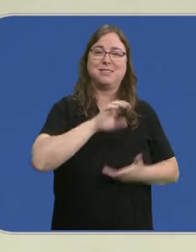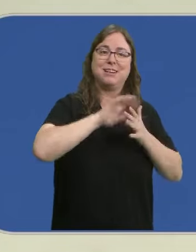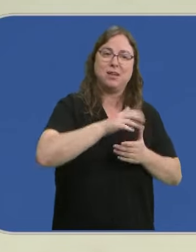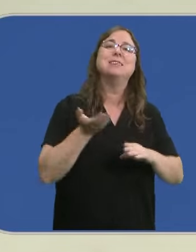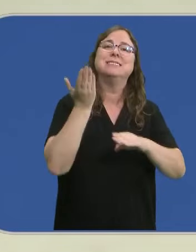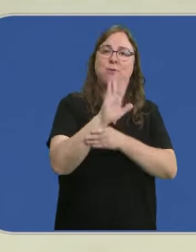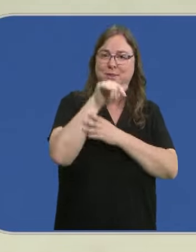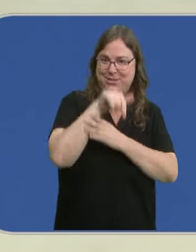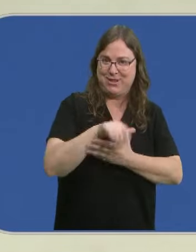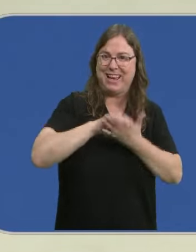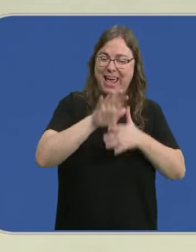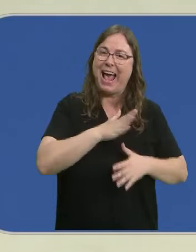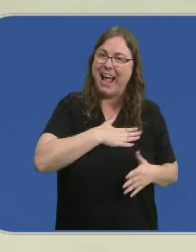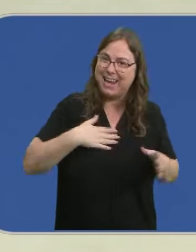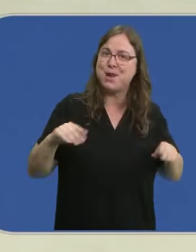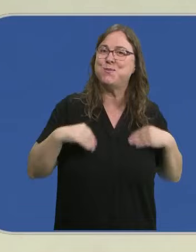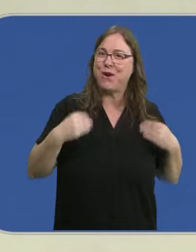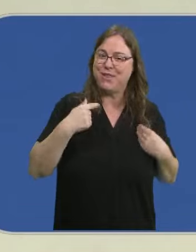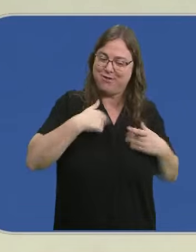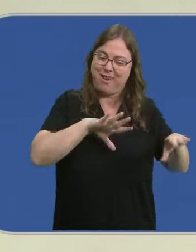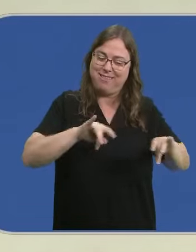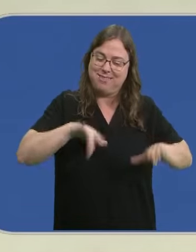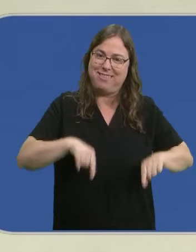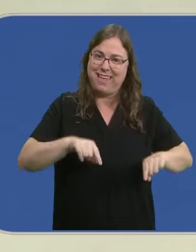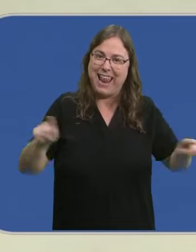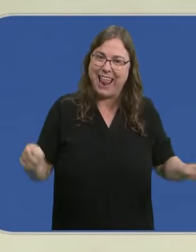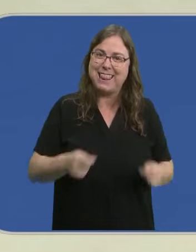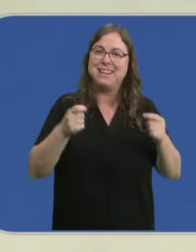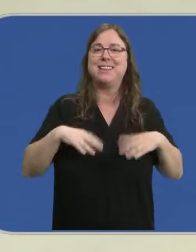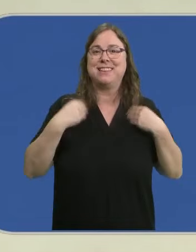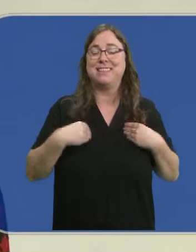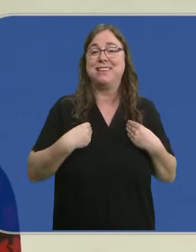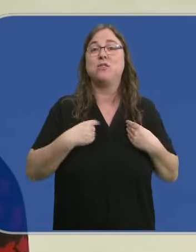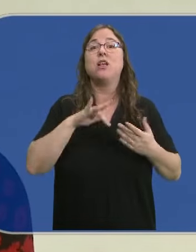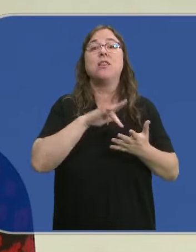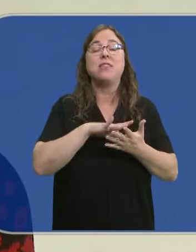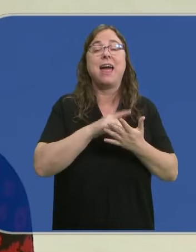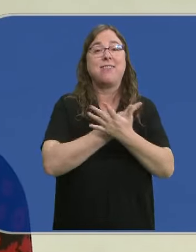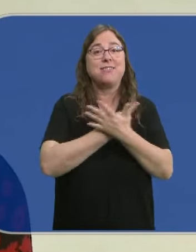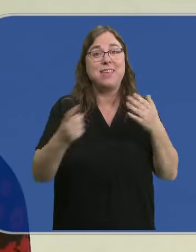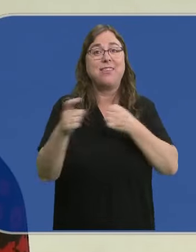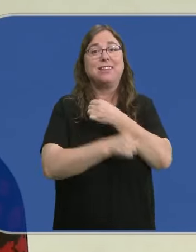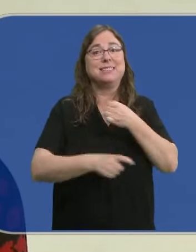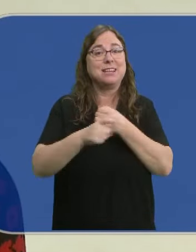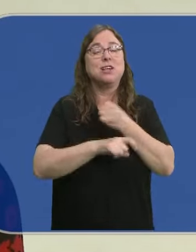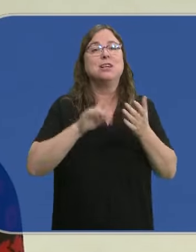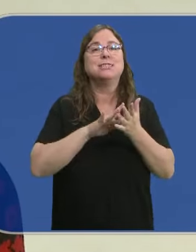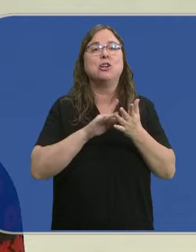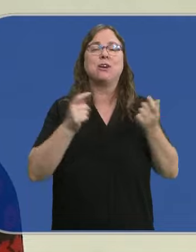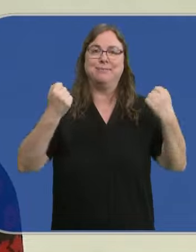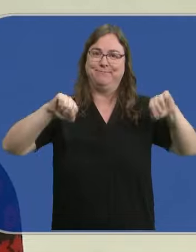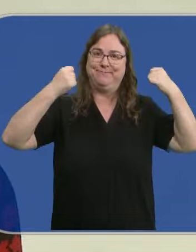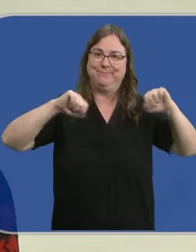presentar en Castilla y León. Queremos disfrutar en nuestra tierra de esa colaboración y el 16 de agosto va a tener lugar un